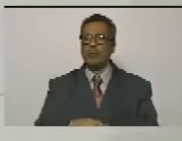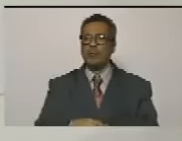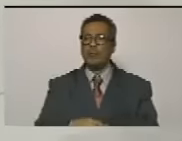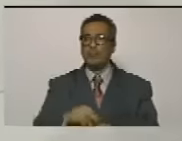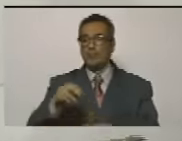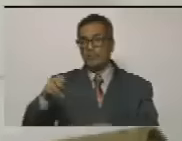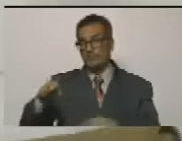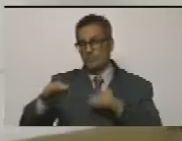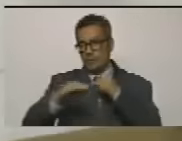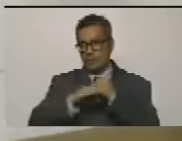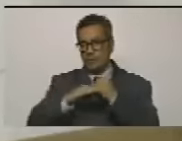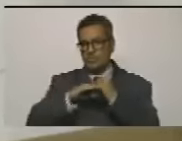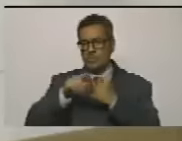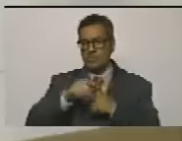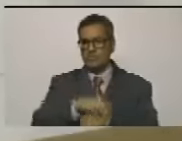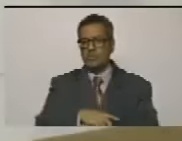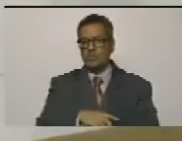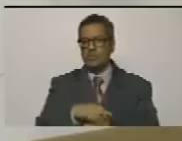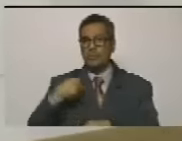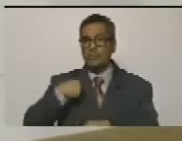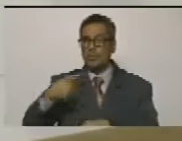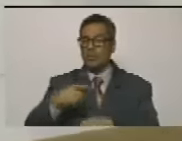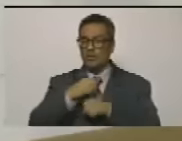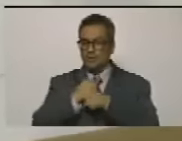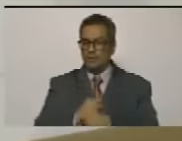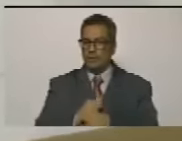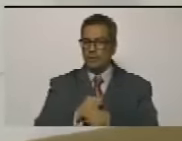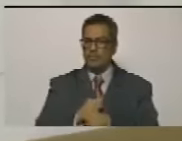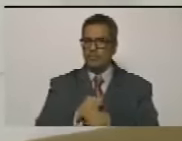igual yo hubiera esperado